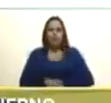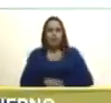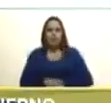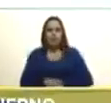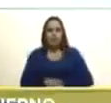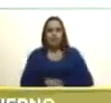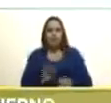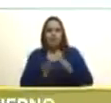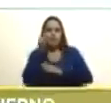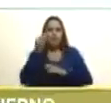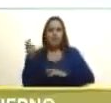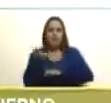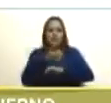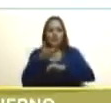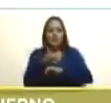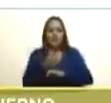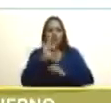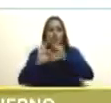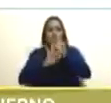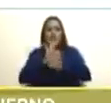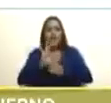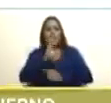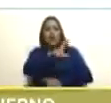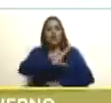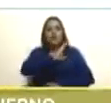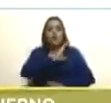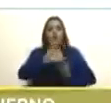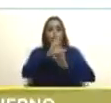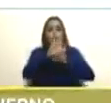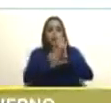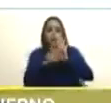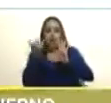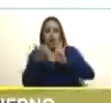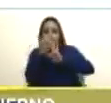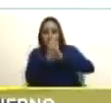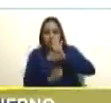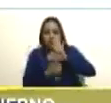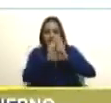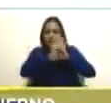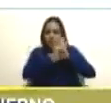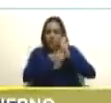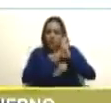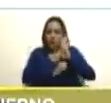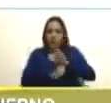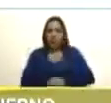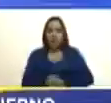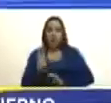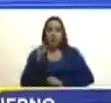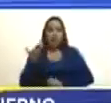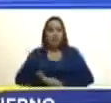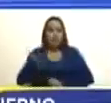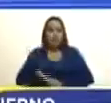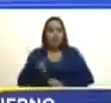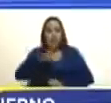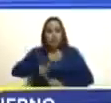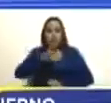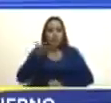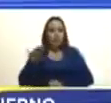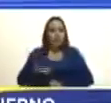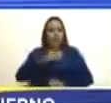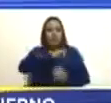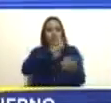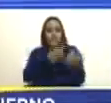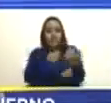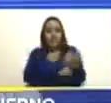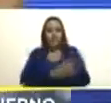tres consejos constitucionales de gran pertinencia utilidad y fortaleza